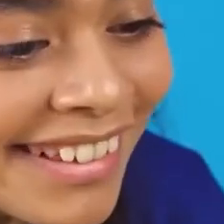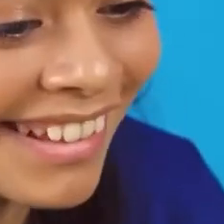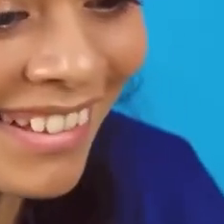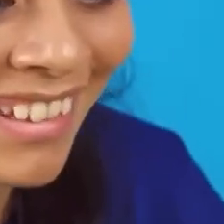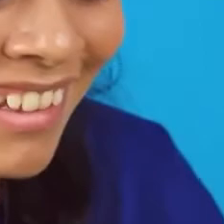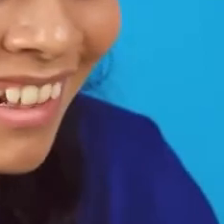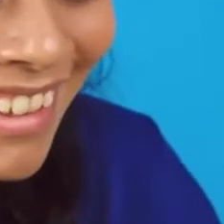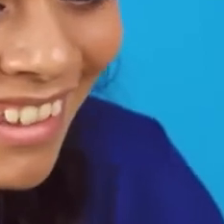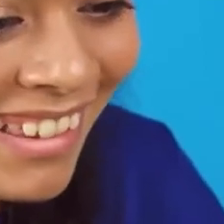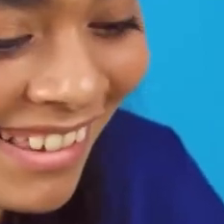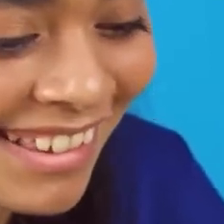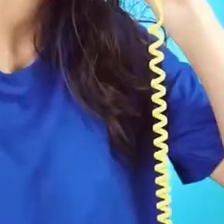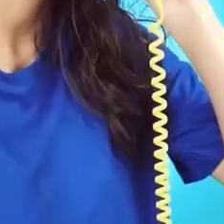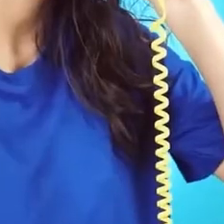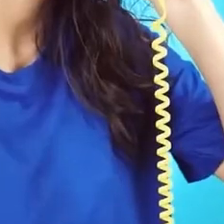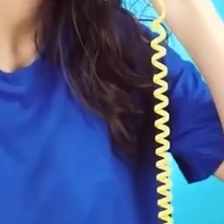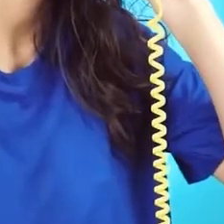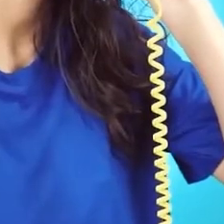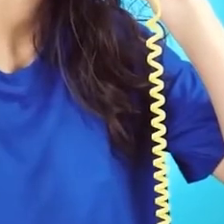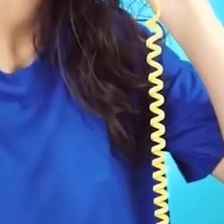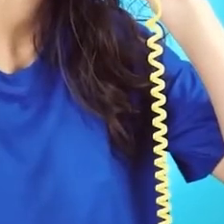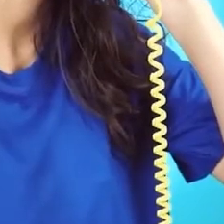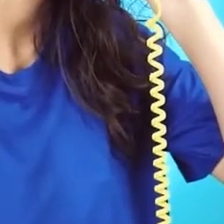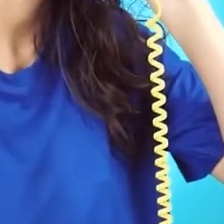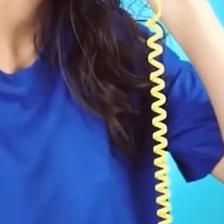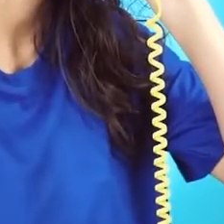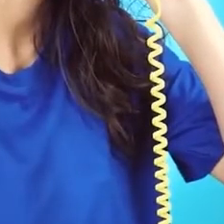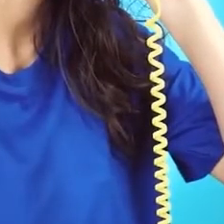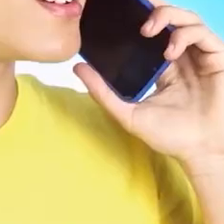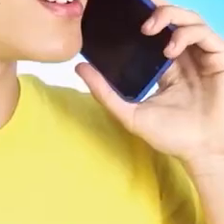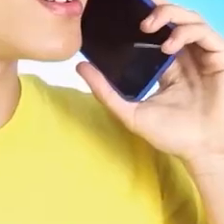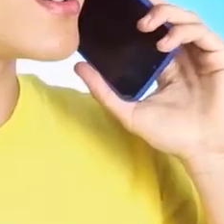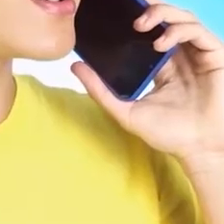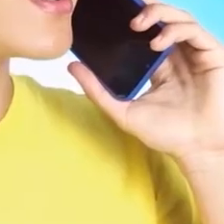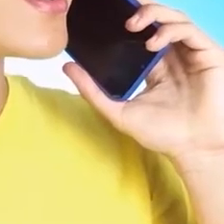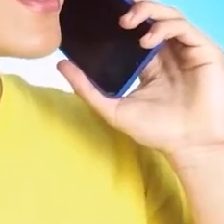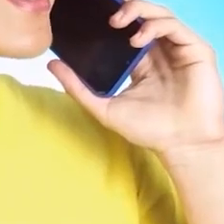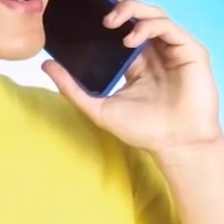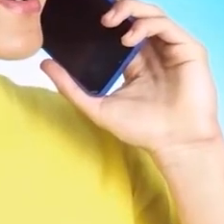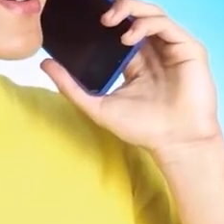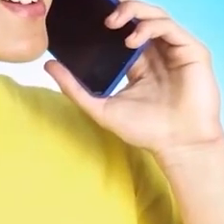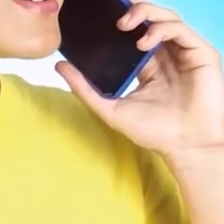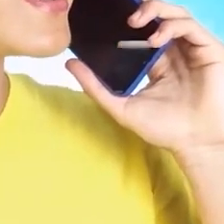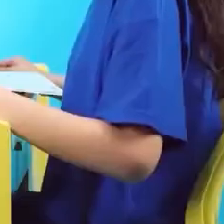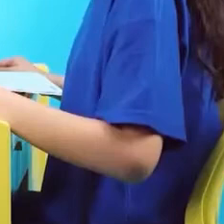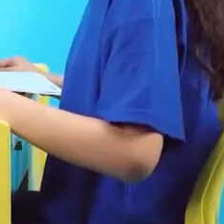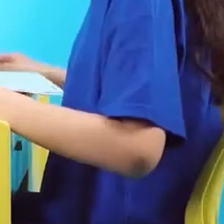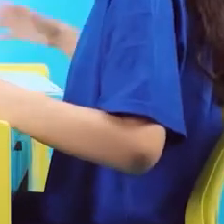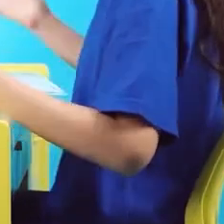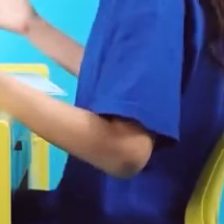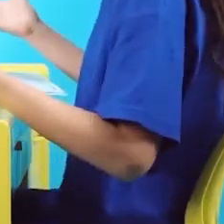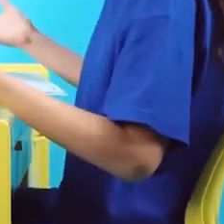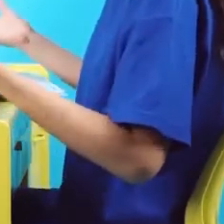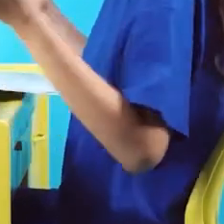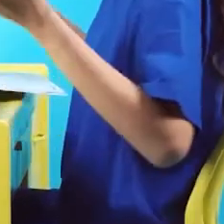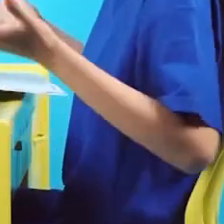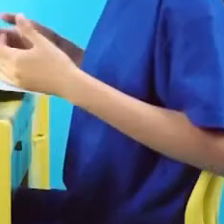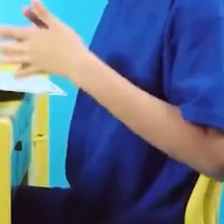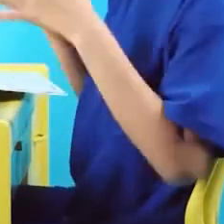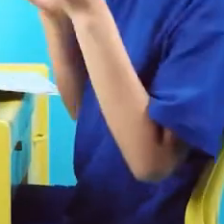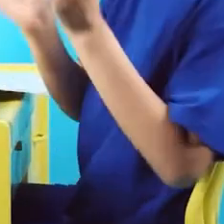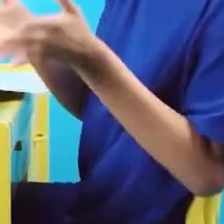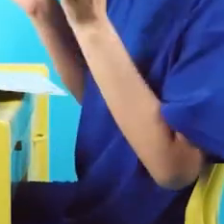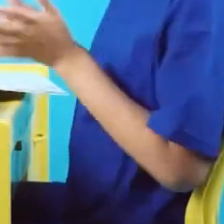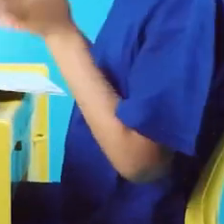participamos un montón. ¿En serio? ¿Y qué tanto opinan? De todo, ¿eh? Conversamos y damos propuestas sobre las clases.